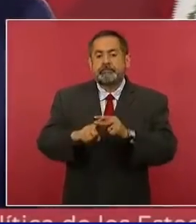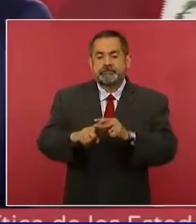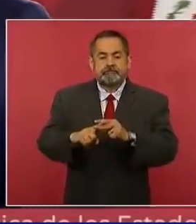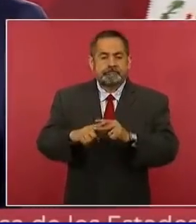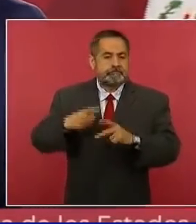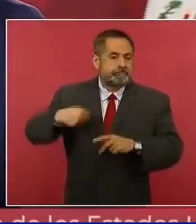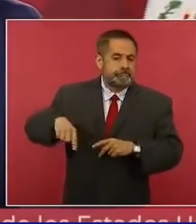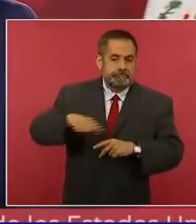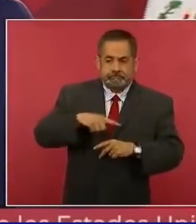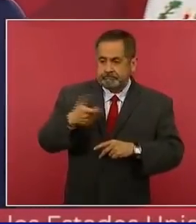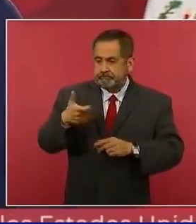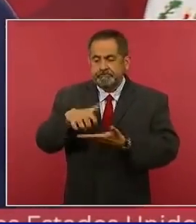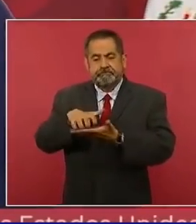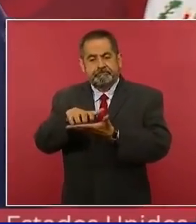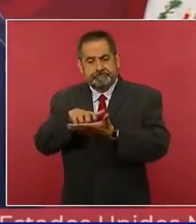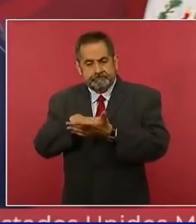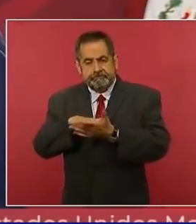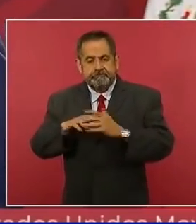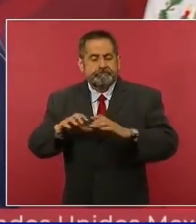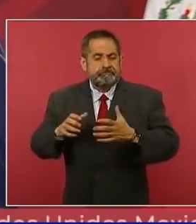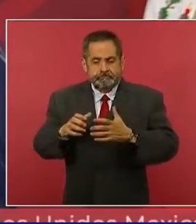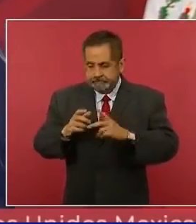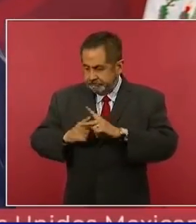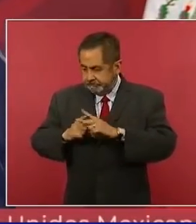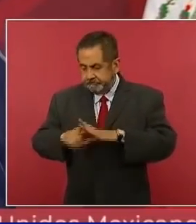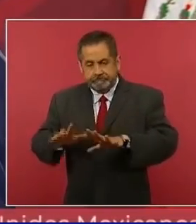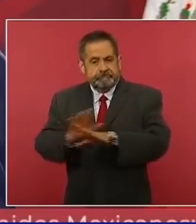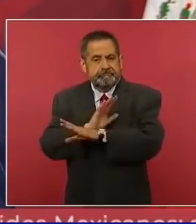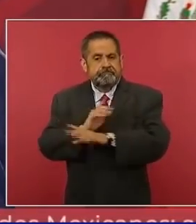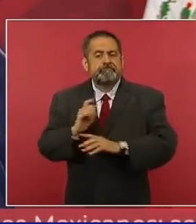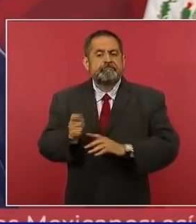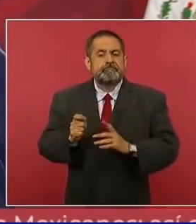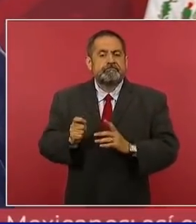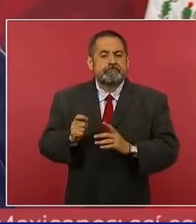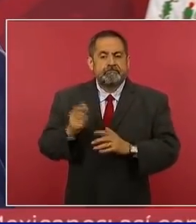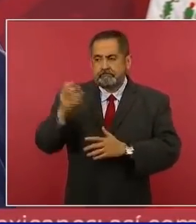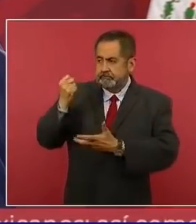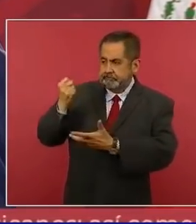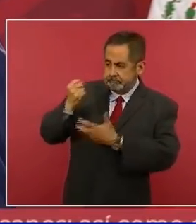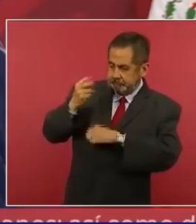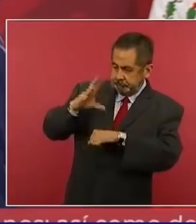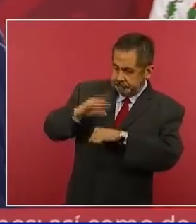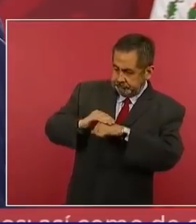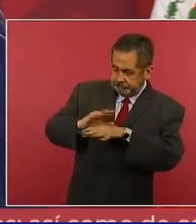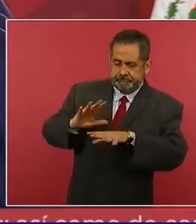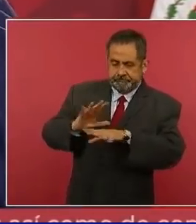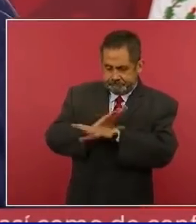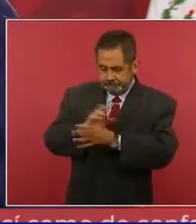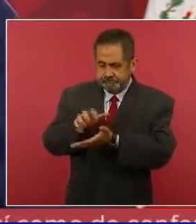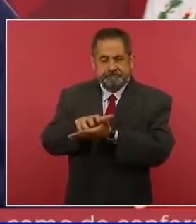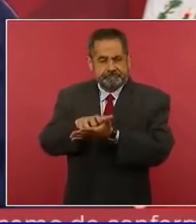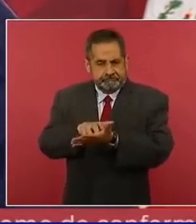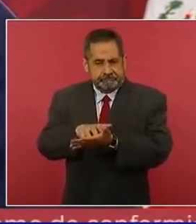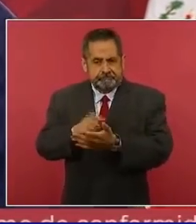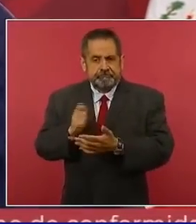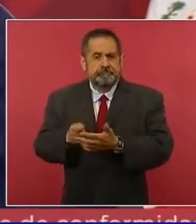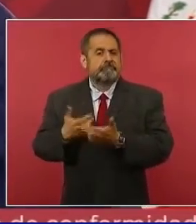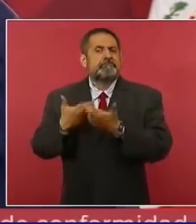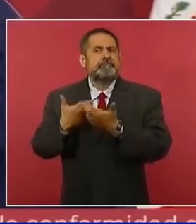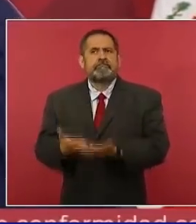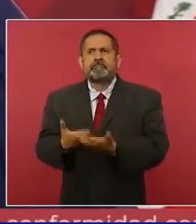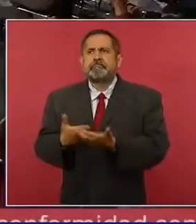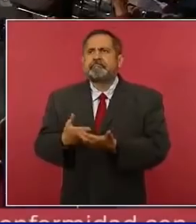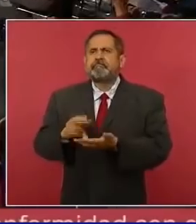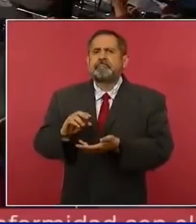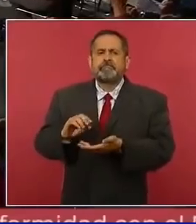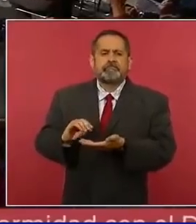ajuste a lo autorizado. O sea, vamos a tener un ahorro